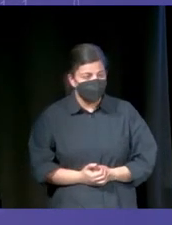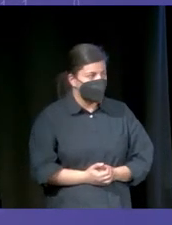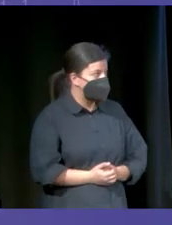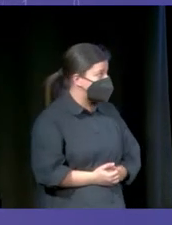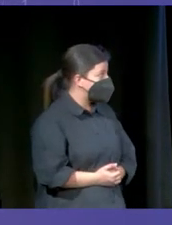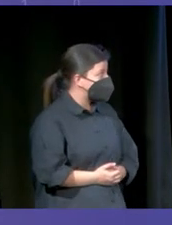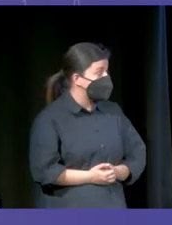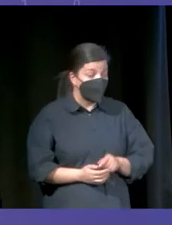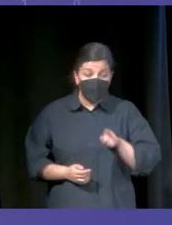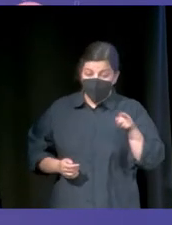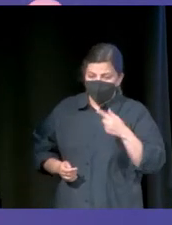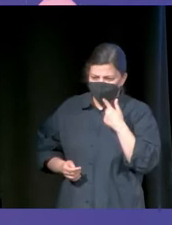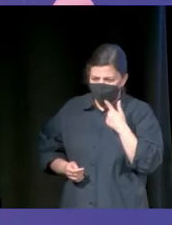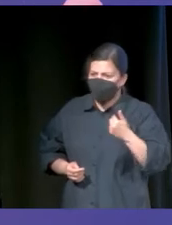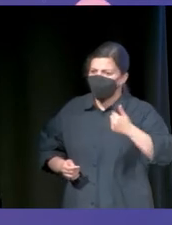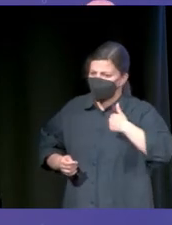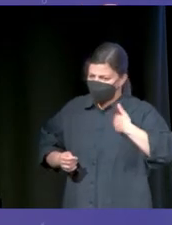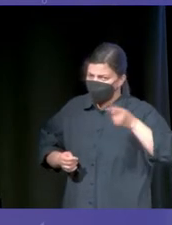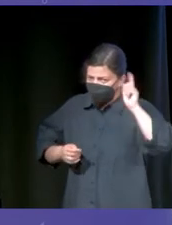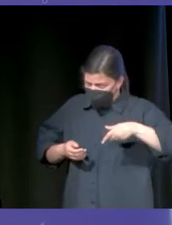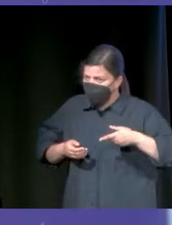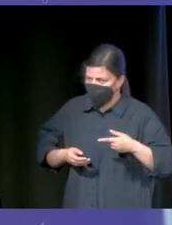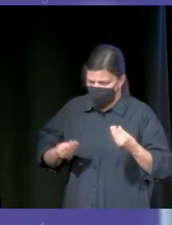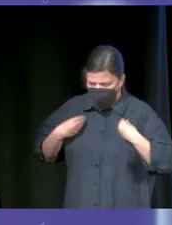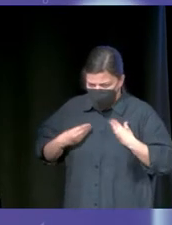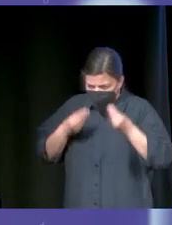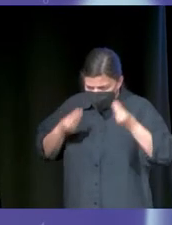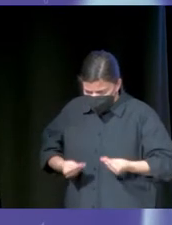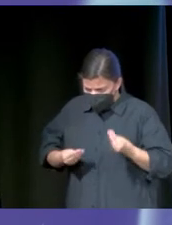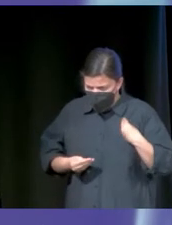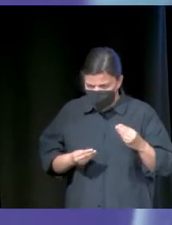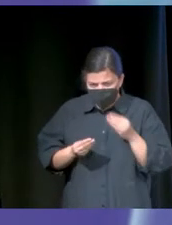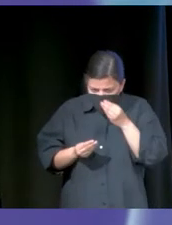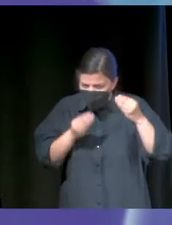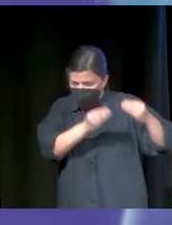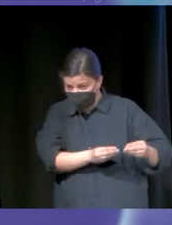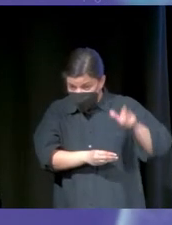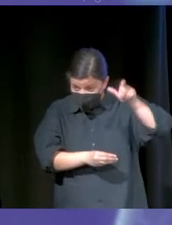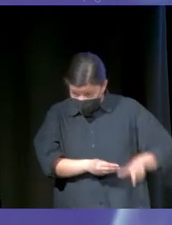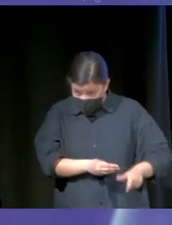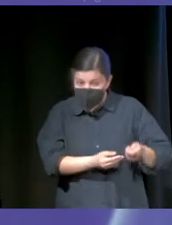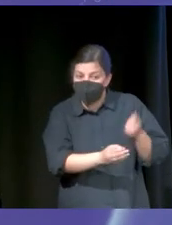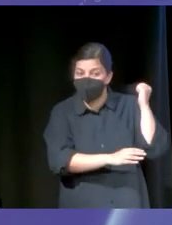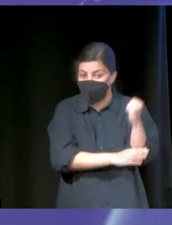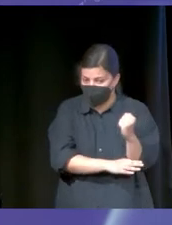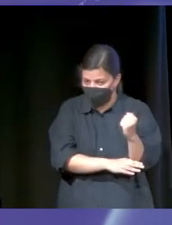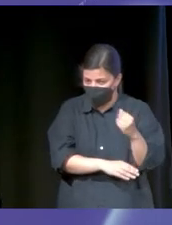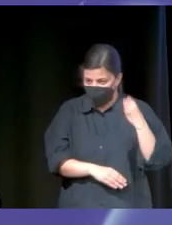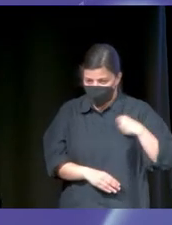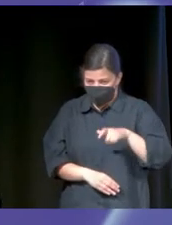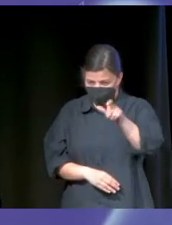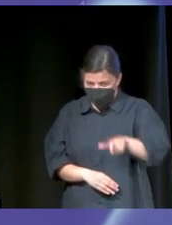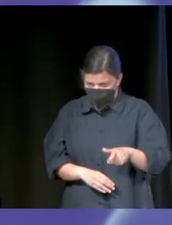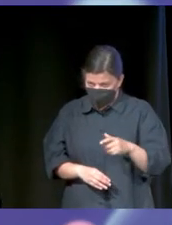Y este dijo, yo también tengo buena vida, yo no mato. Y le pagó 38 mil a este para que matara. De nuevo, al tanto, que nos hemos